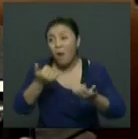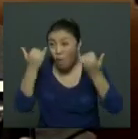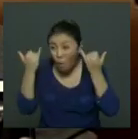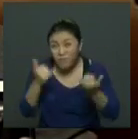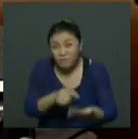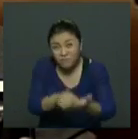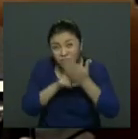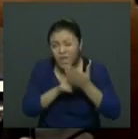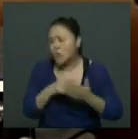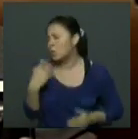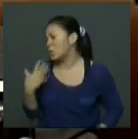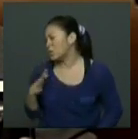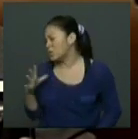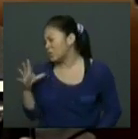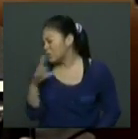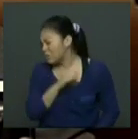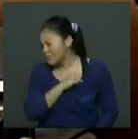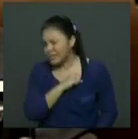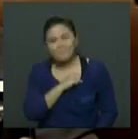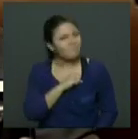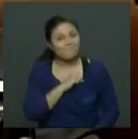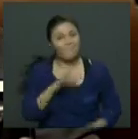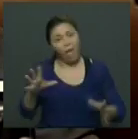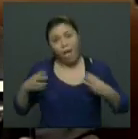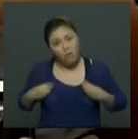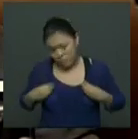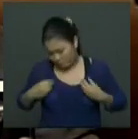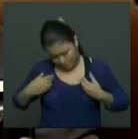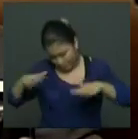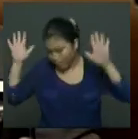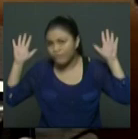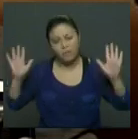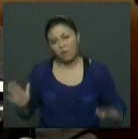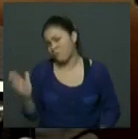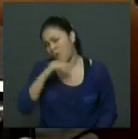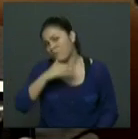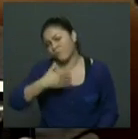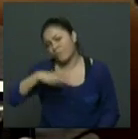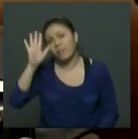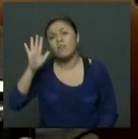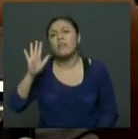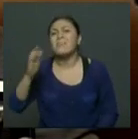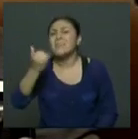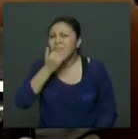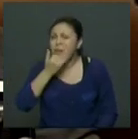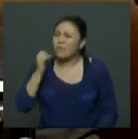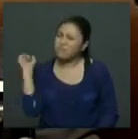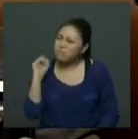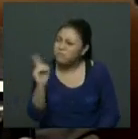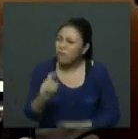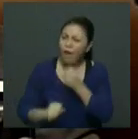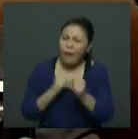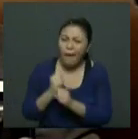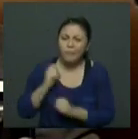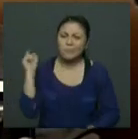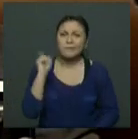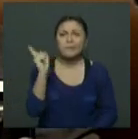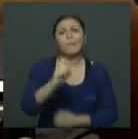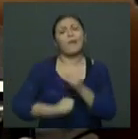dolorosos por supuesto y que tienen que ser rechazados por todos los colombianos, han acontecido en la larga historia de este conflicto.